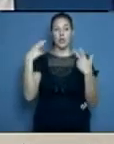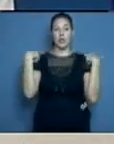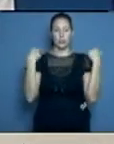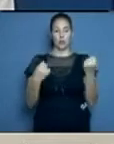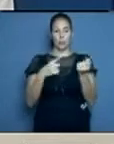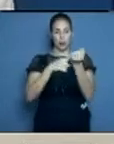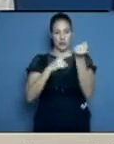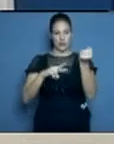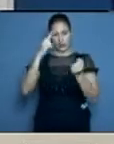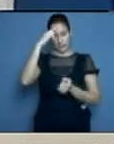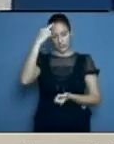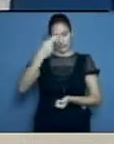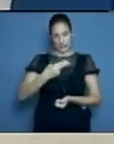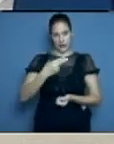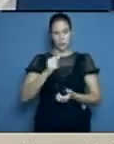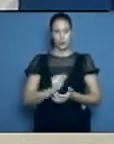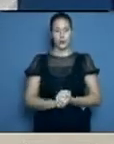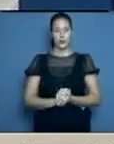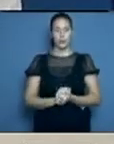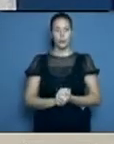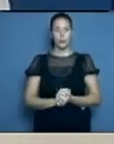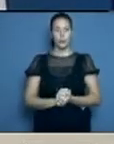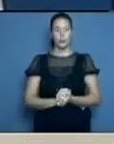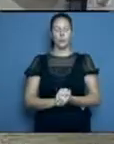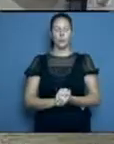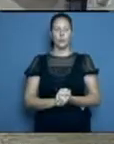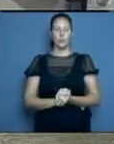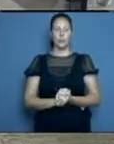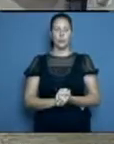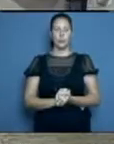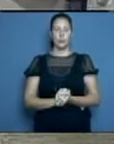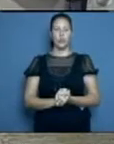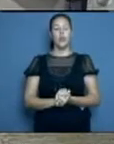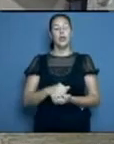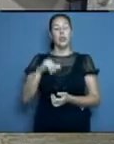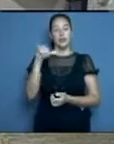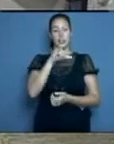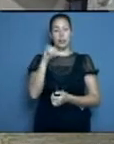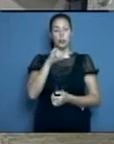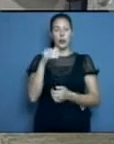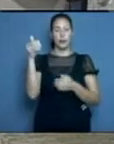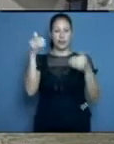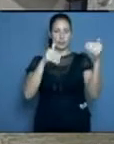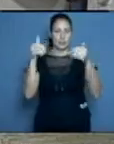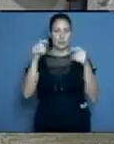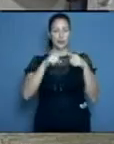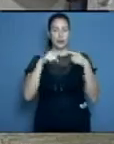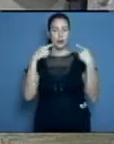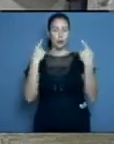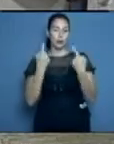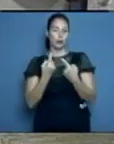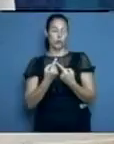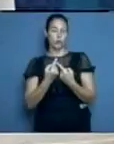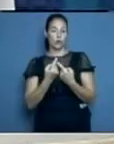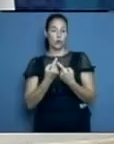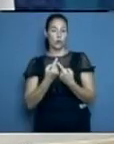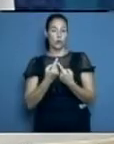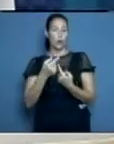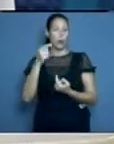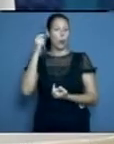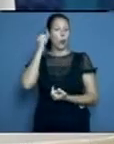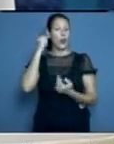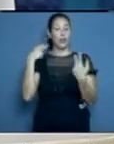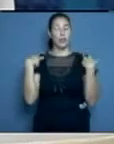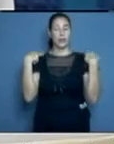Pública. ¿No es así? Doctora. Doctora. Y está con nosotros la licenciada Yuleidy Leiva, quien es directora